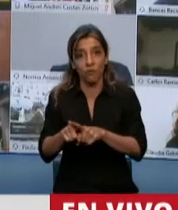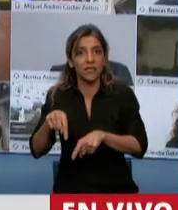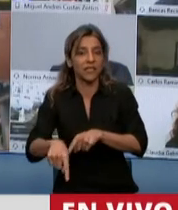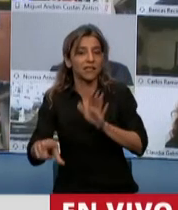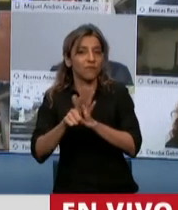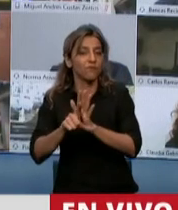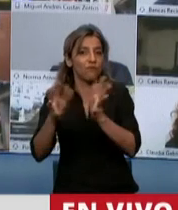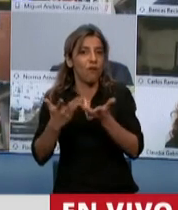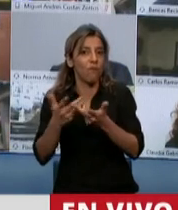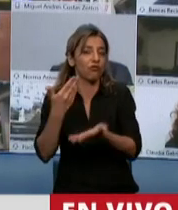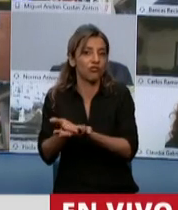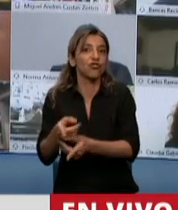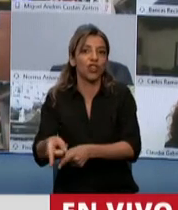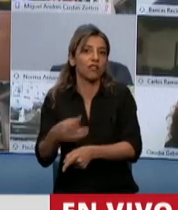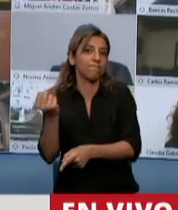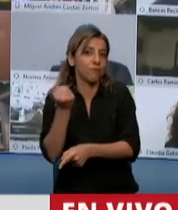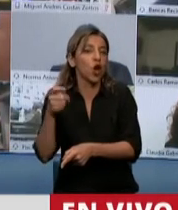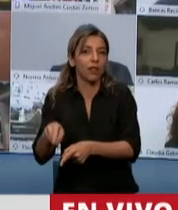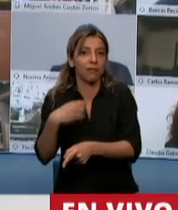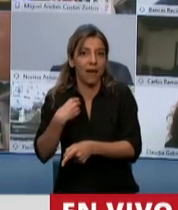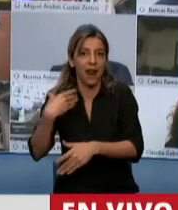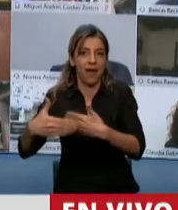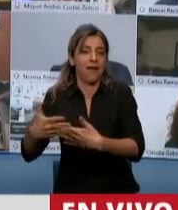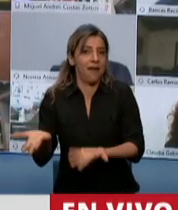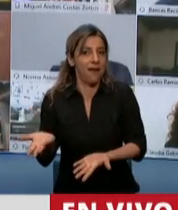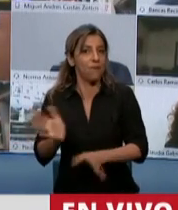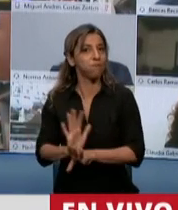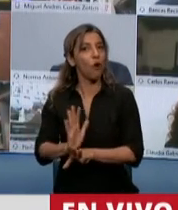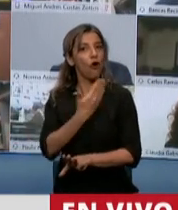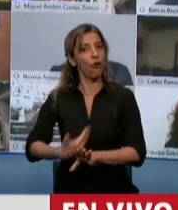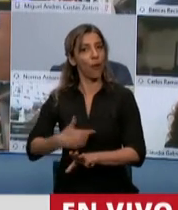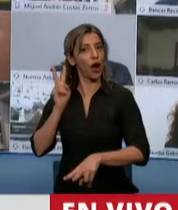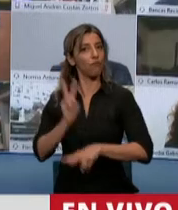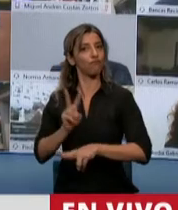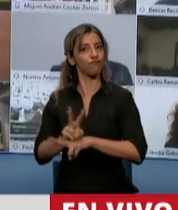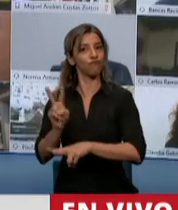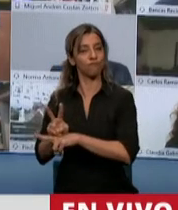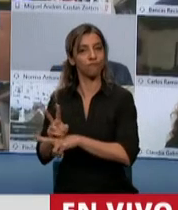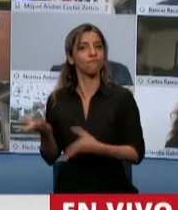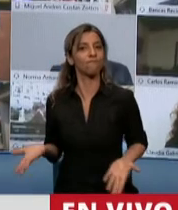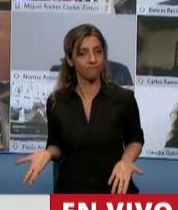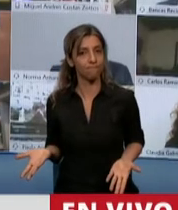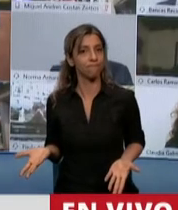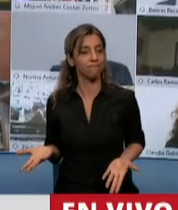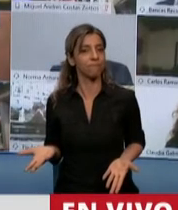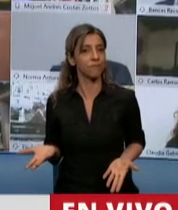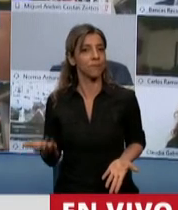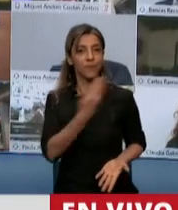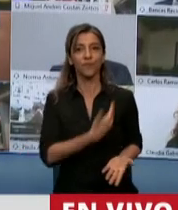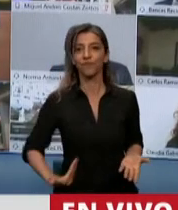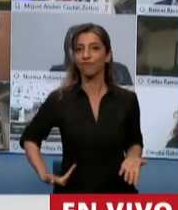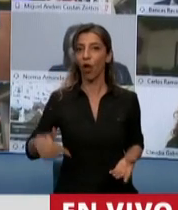complementa integralmente las acciones comprendidas por este gobierno que tiene una mirada puesta no solo en la defensa del